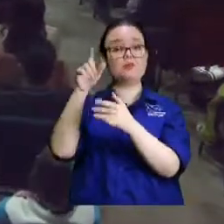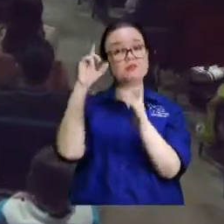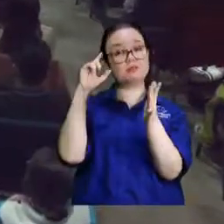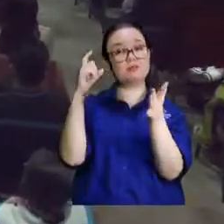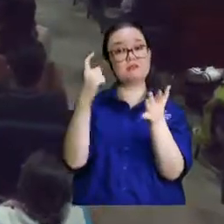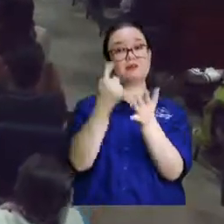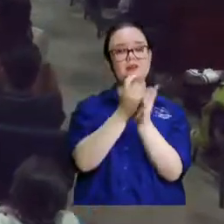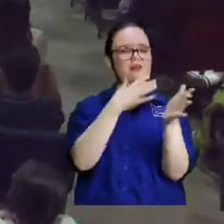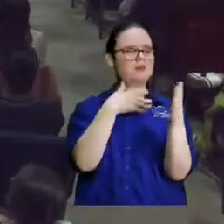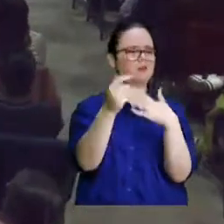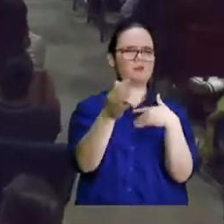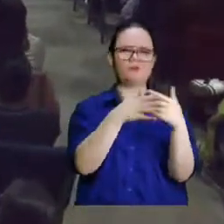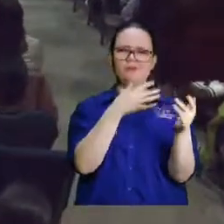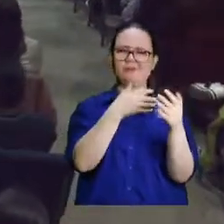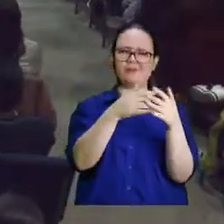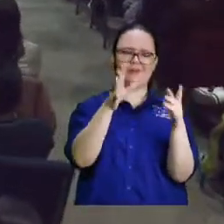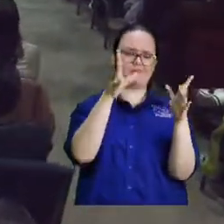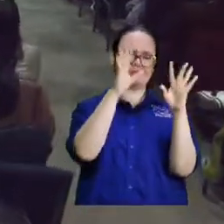de una doctrina herética